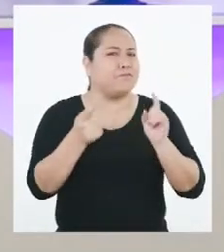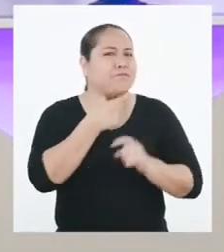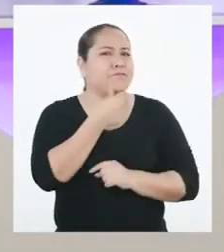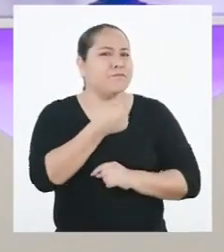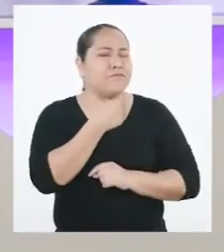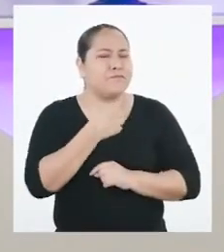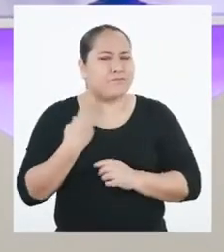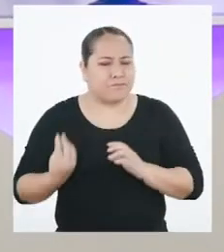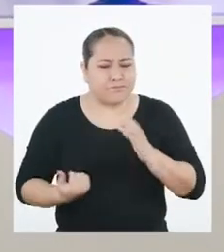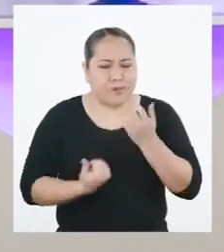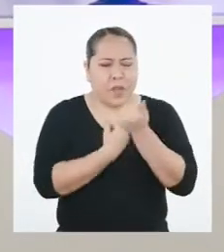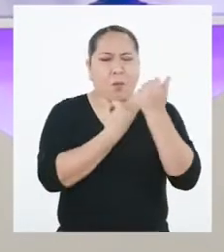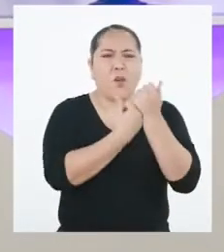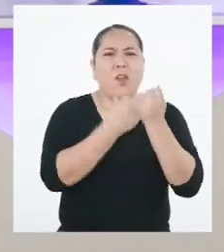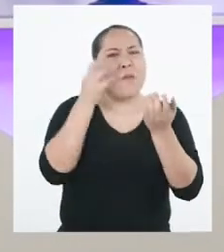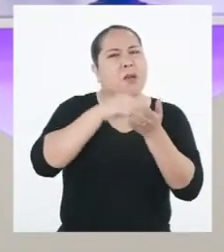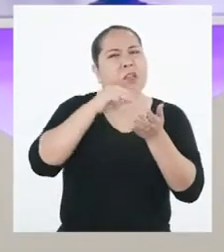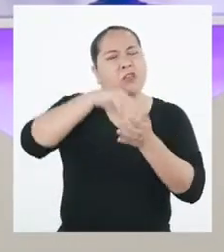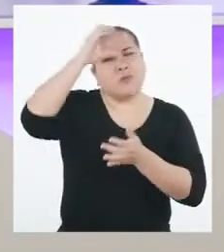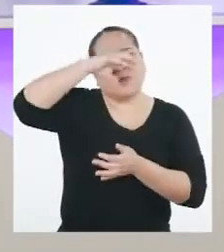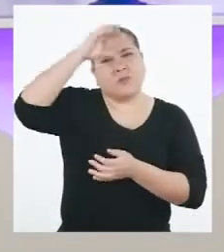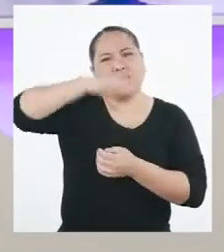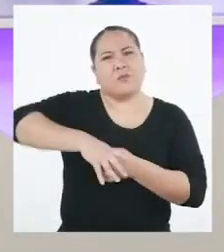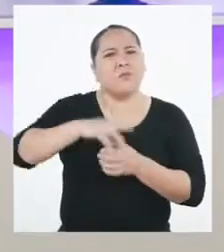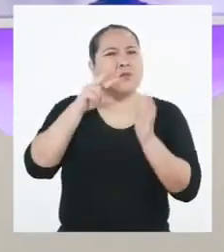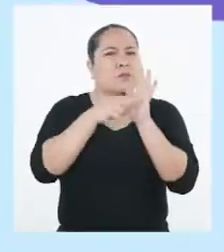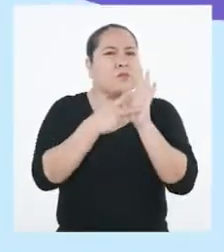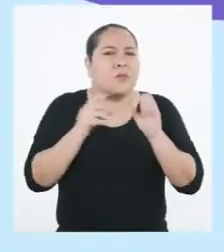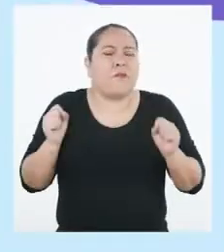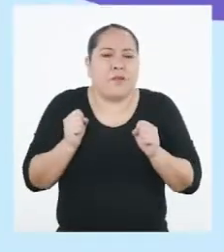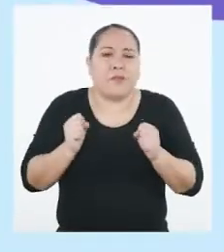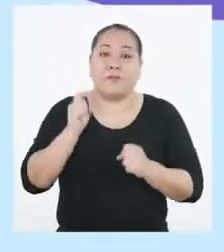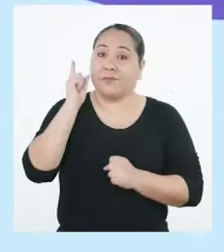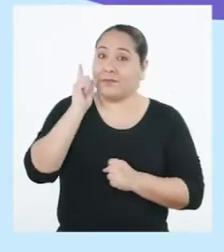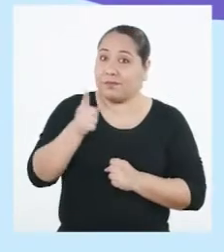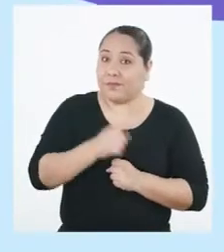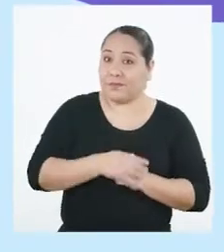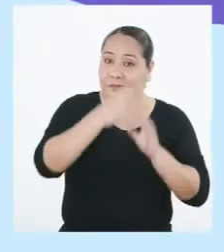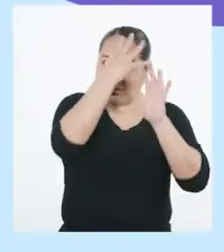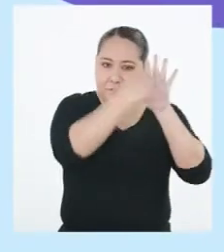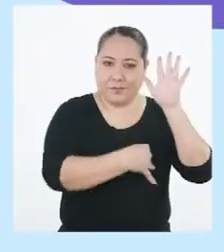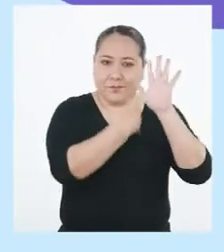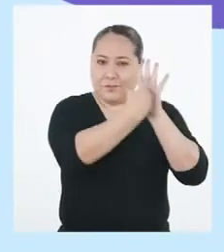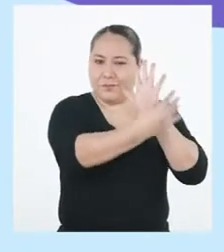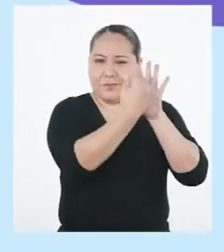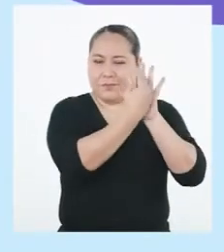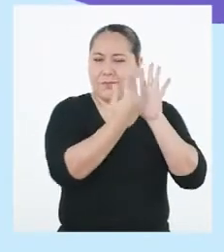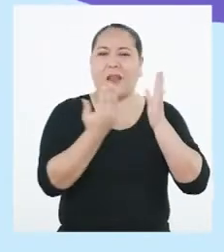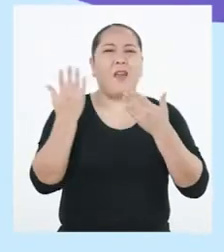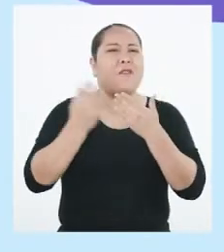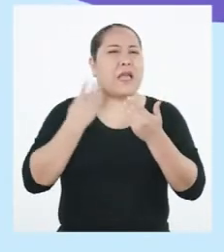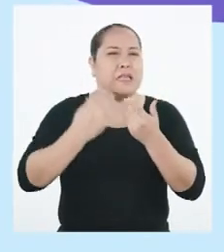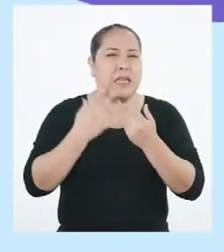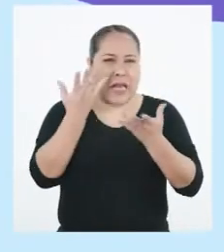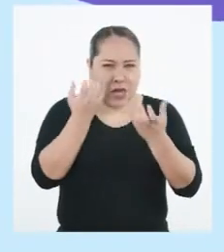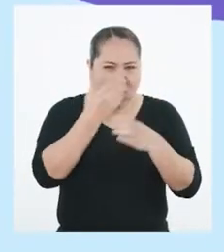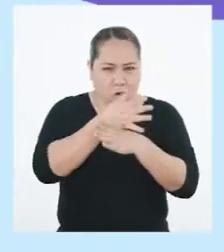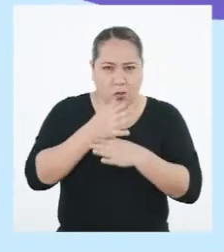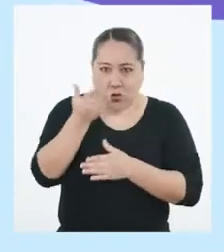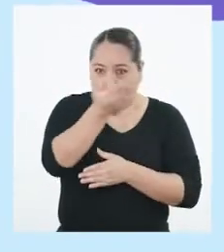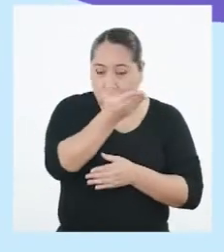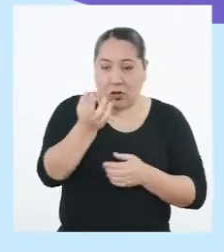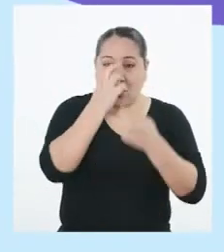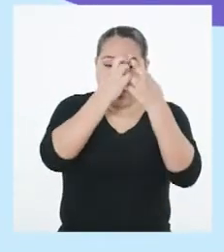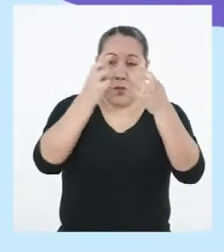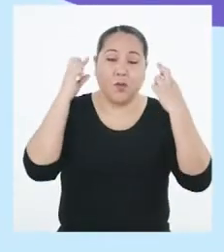me gustaría que reforzáramos más los conceptos sobre el friaje. Para eso, tengo un esquema bien sencillo que me encantaría compartir con ustedes